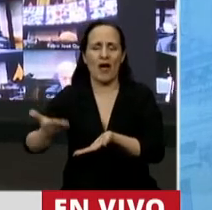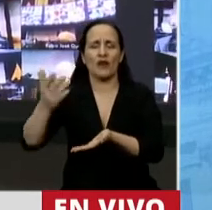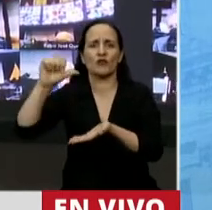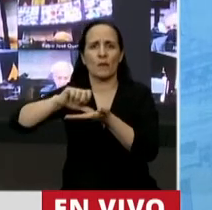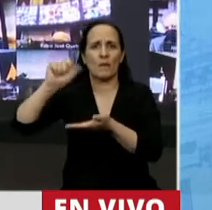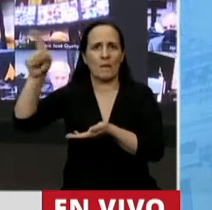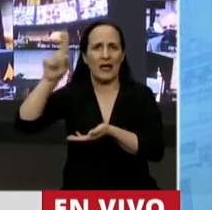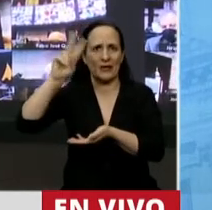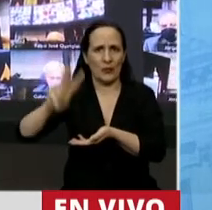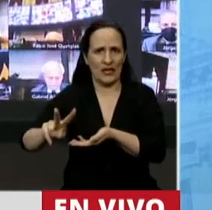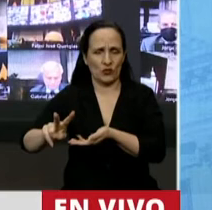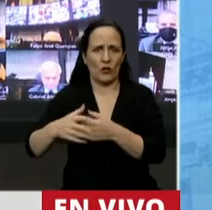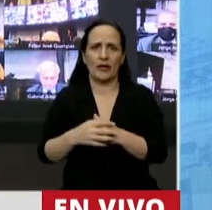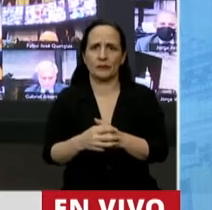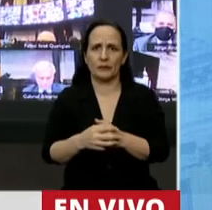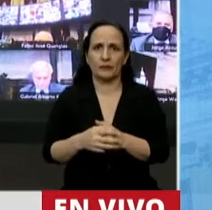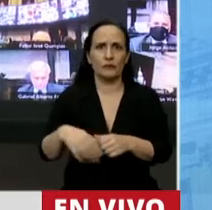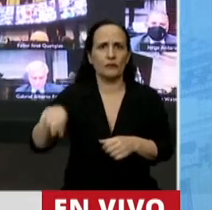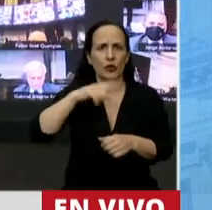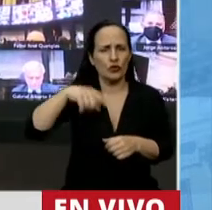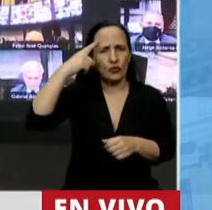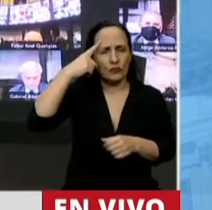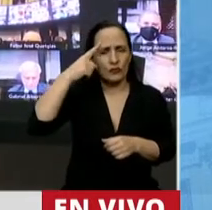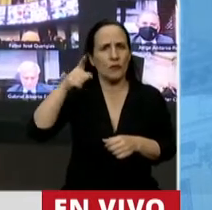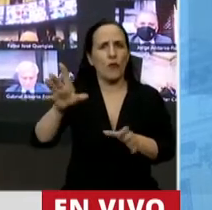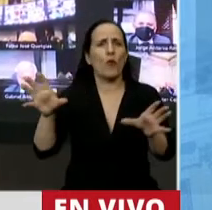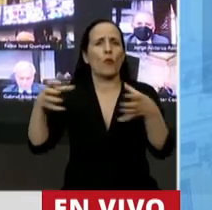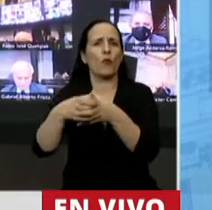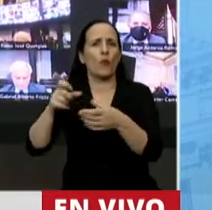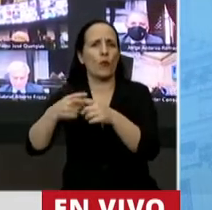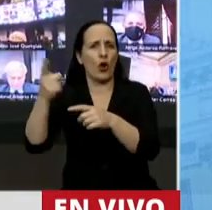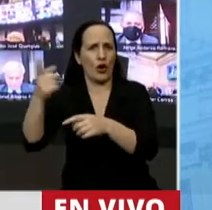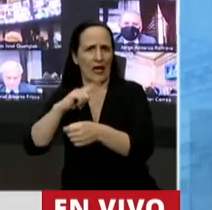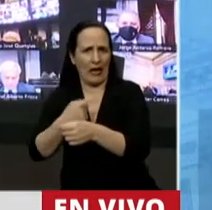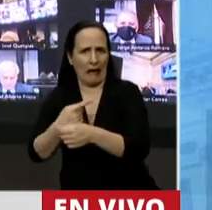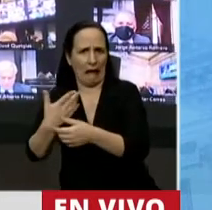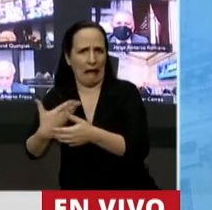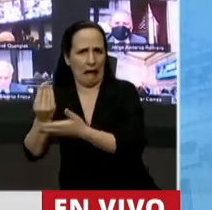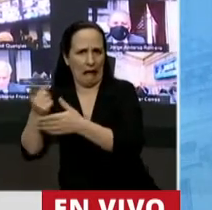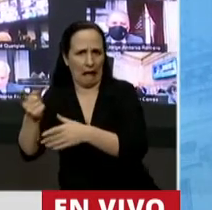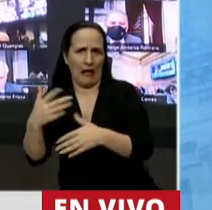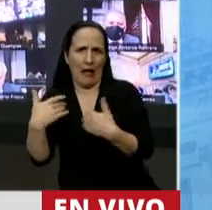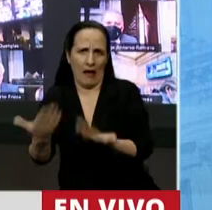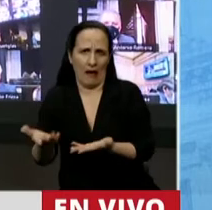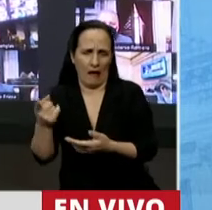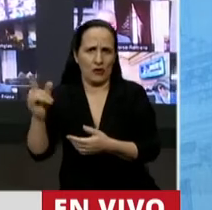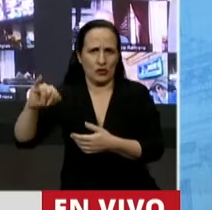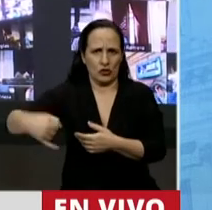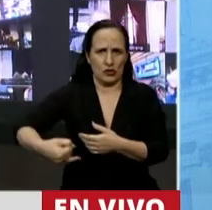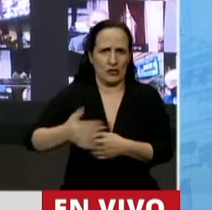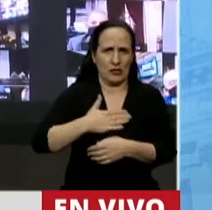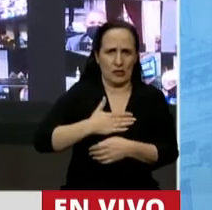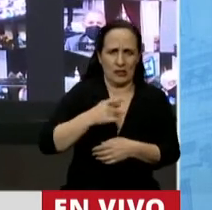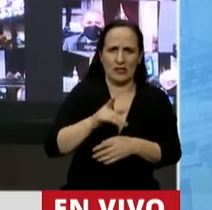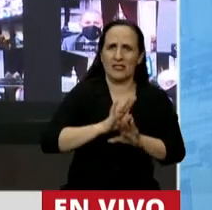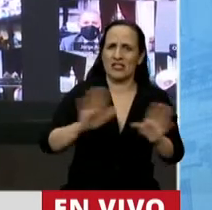Y estamos seguros de que el bloque oficialista estará muy contento de apoyar a la decisión sabiamente tomada